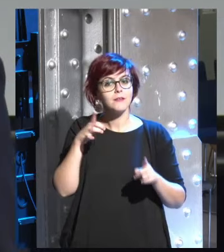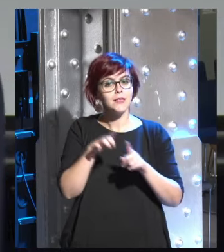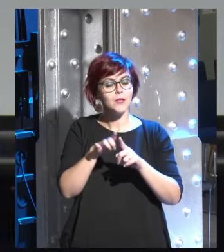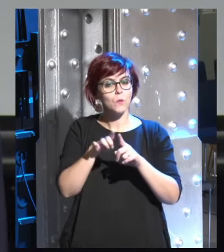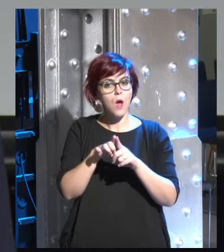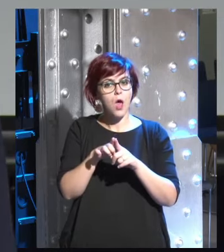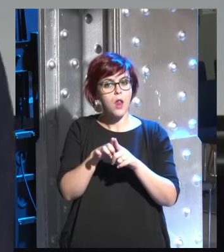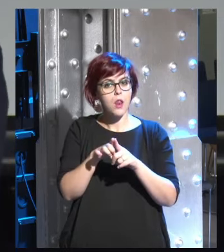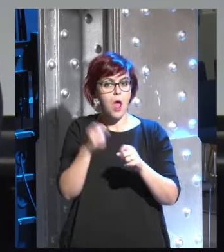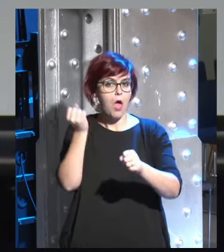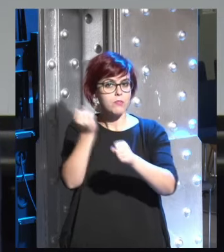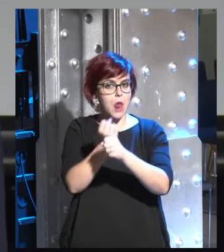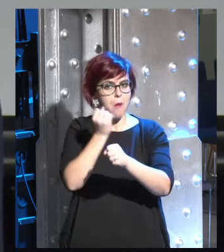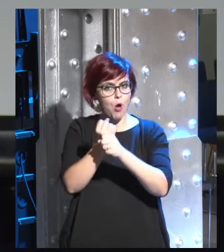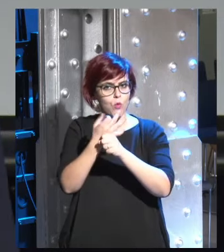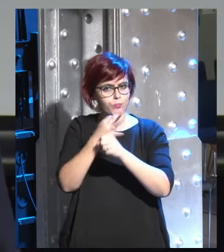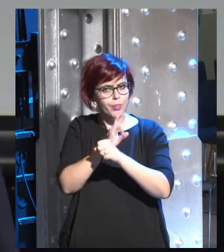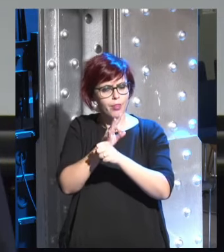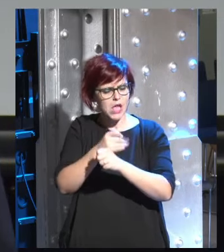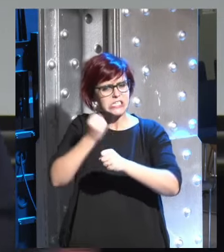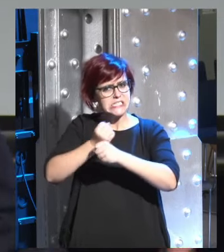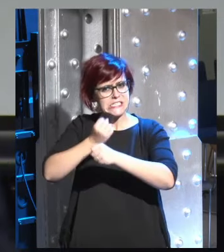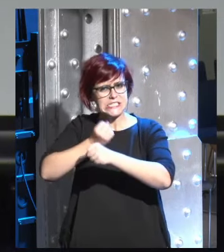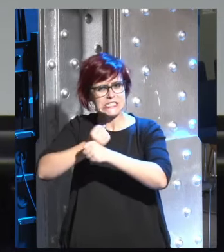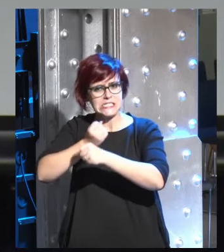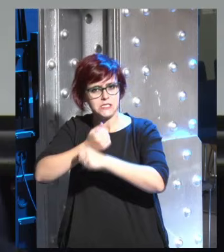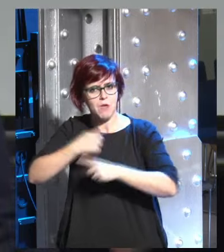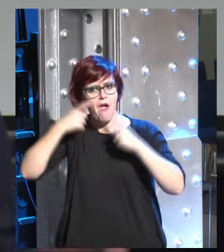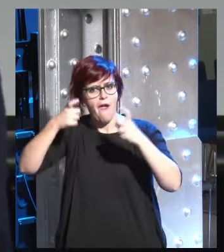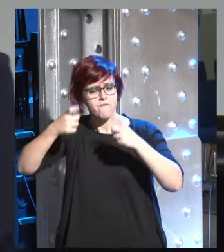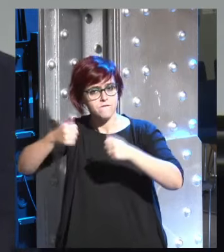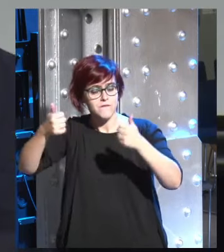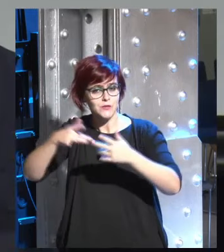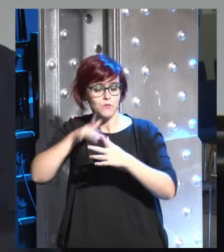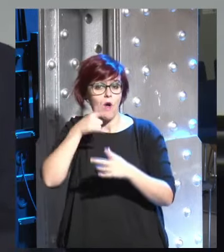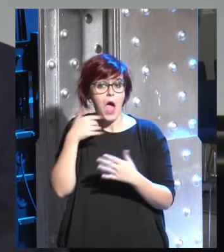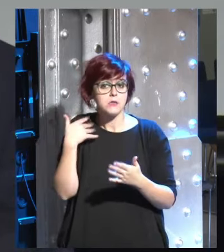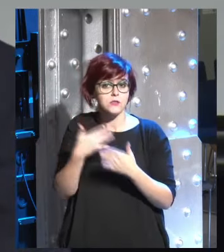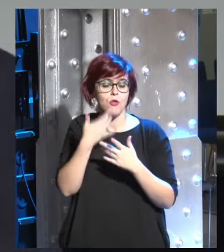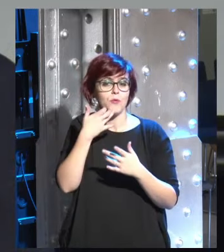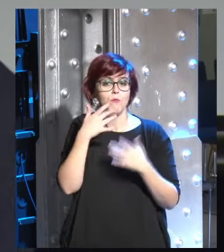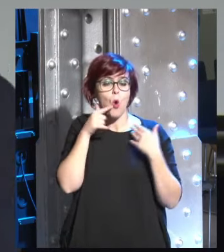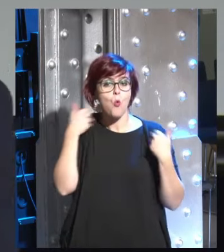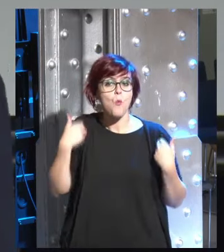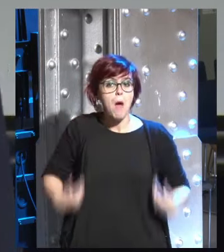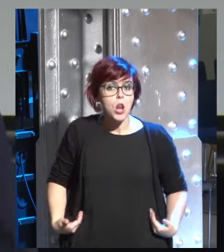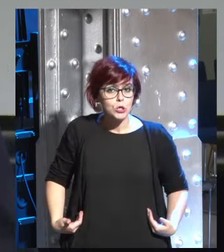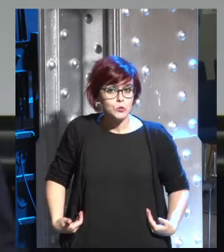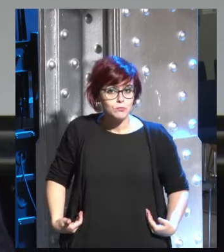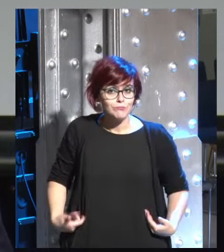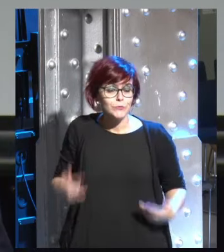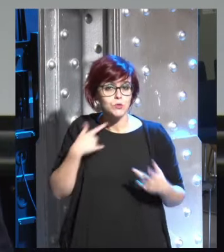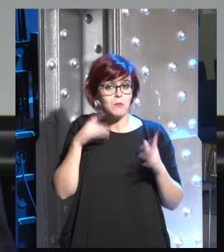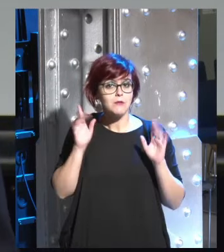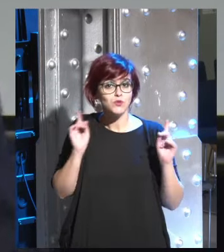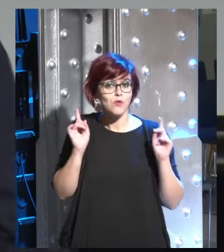o el desempeño de muchos trabajos hasta ahora el trabajo que solamente los seres humanos podían realizar